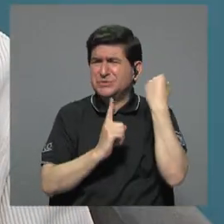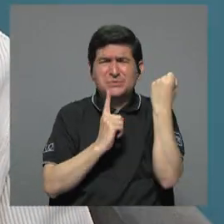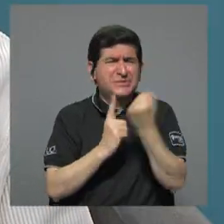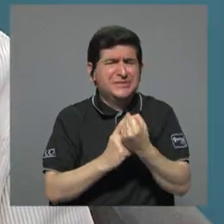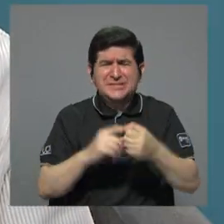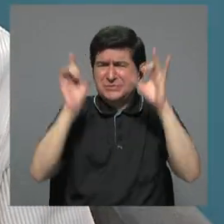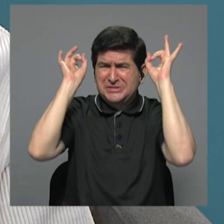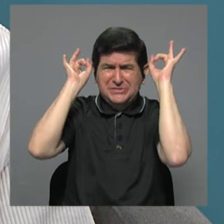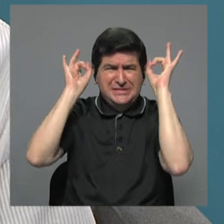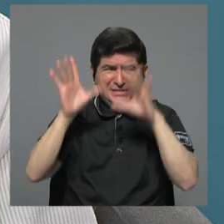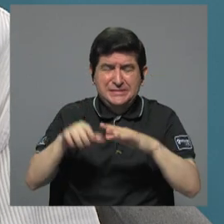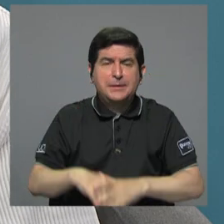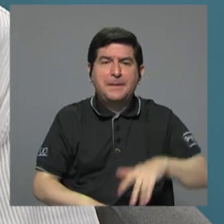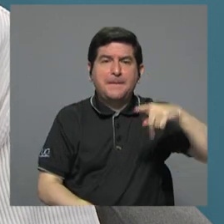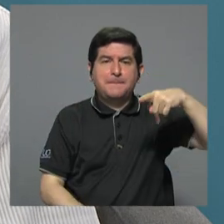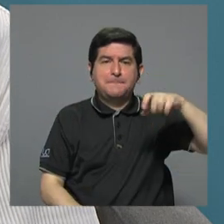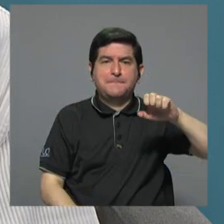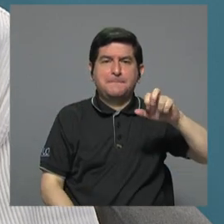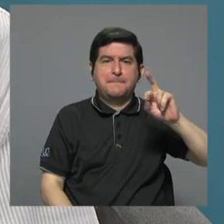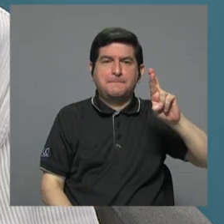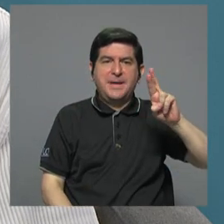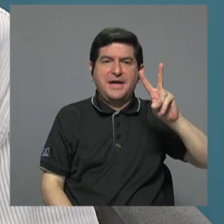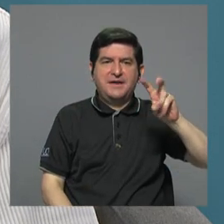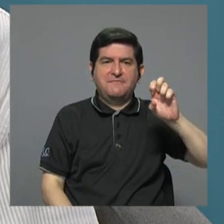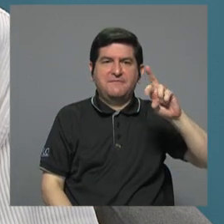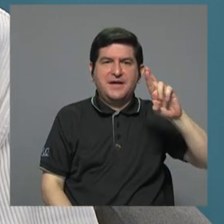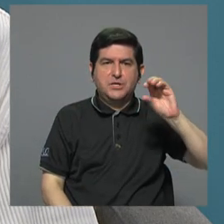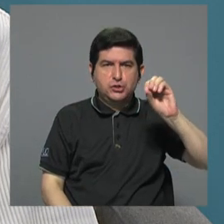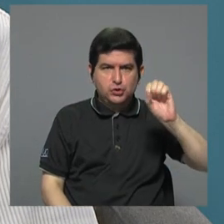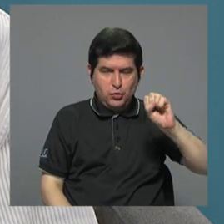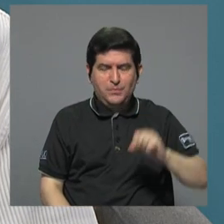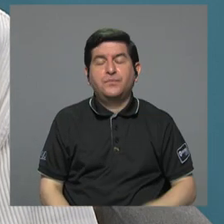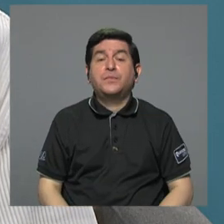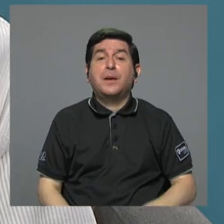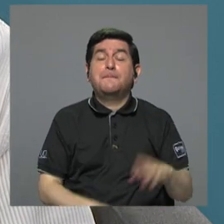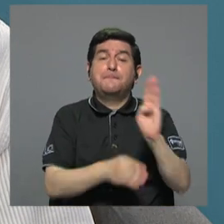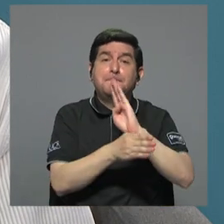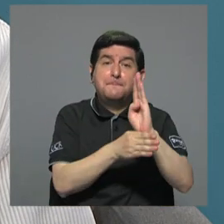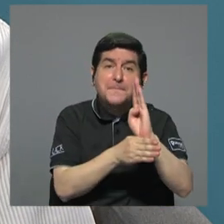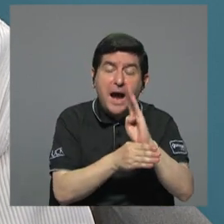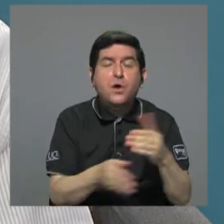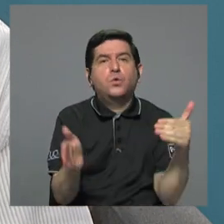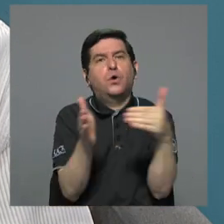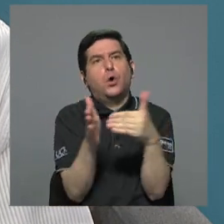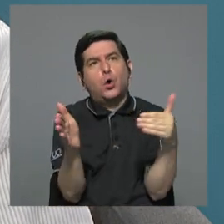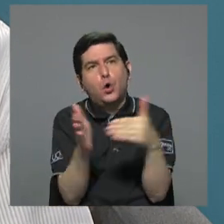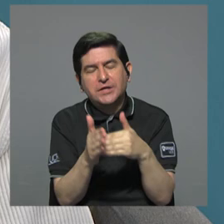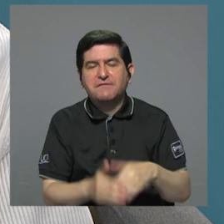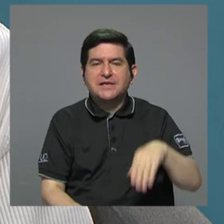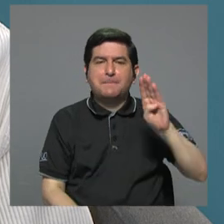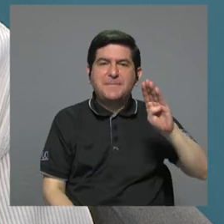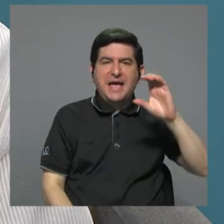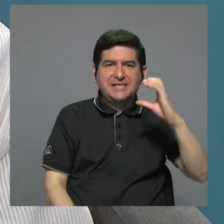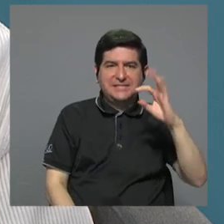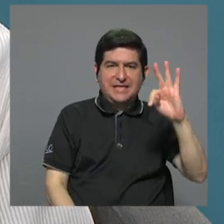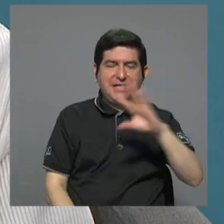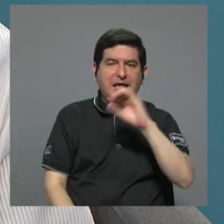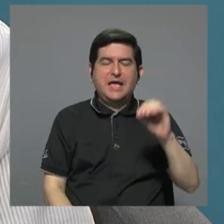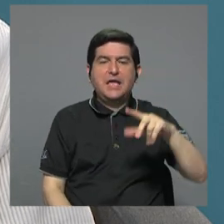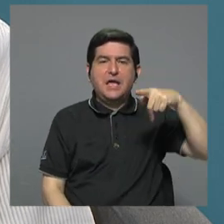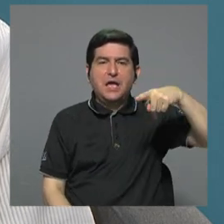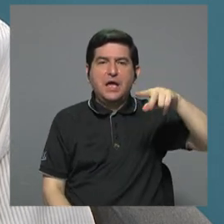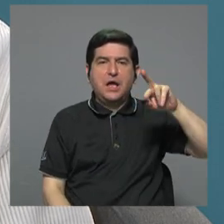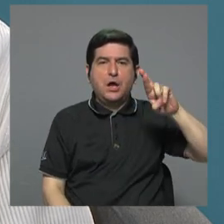algunos, ¿verdad? Dice el mismo tribunal. Sí, el mismo tribunal y finalmente son los bancos, otra vez, BCT y Promérica,